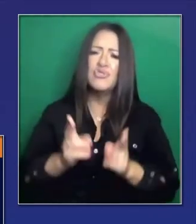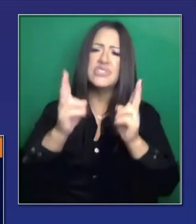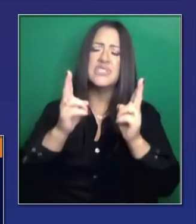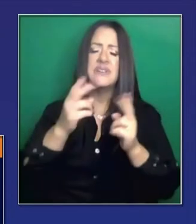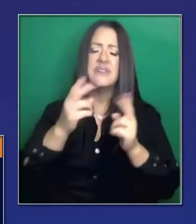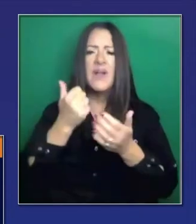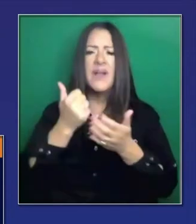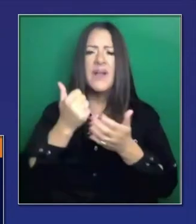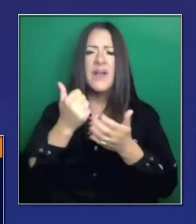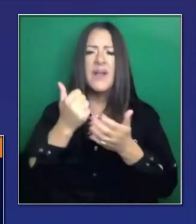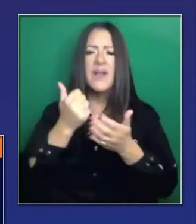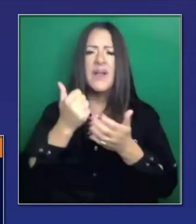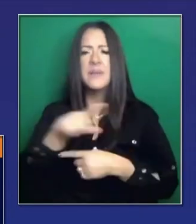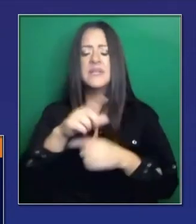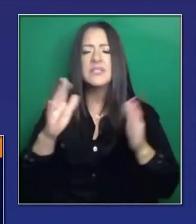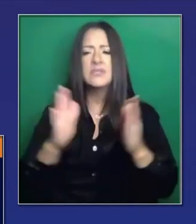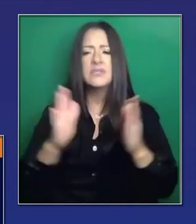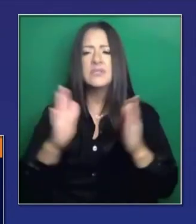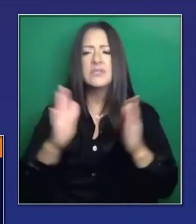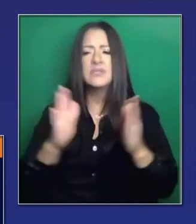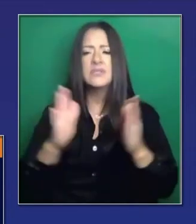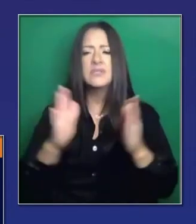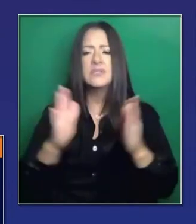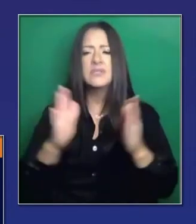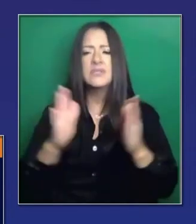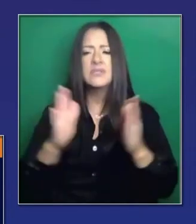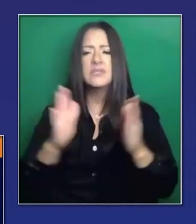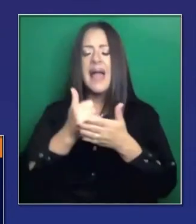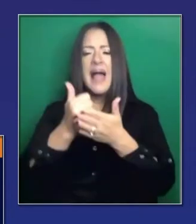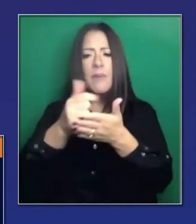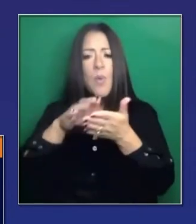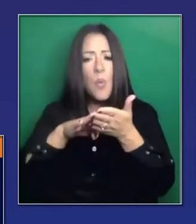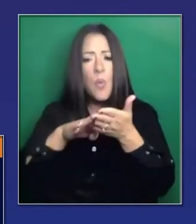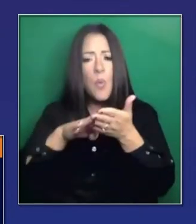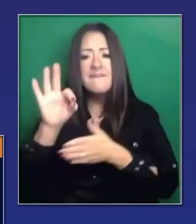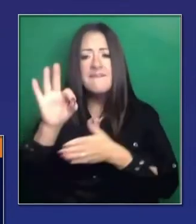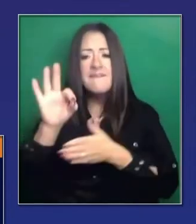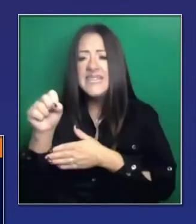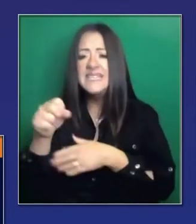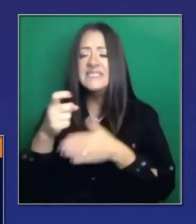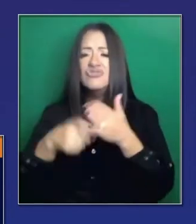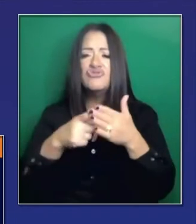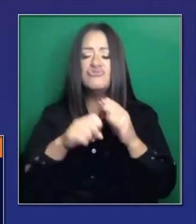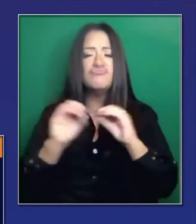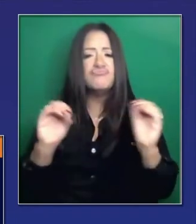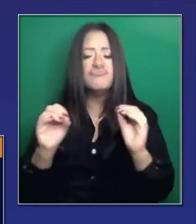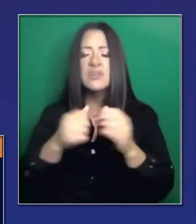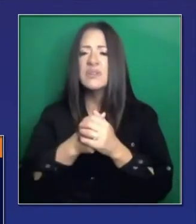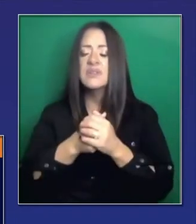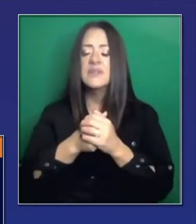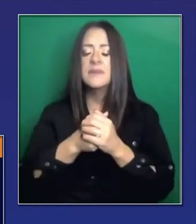Dar ayuda a pequeños negocios, perdonando tarifas y con los créditos tributarios.